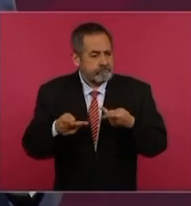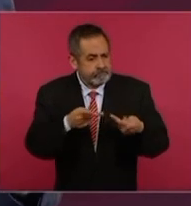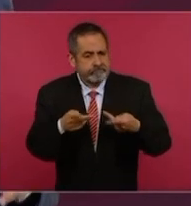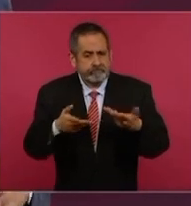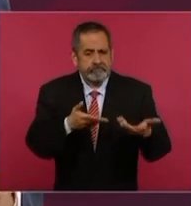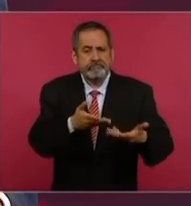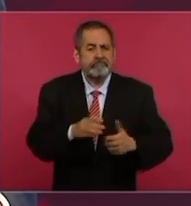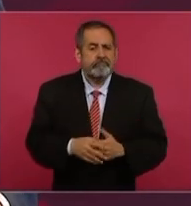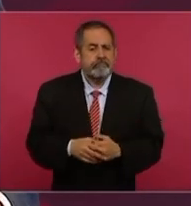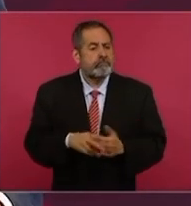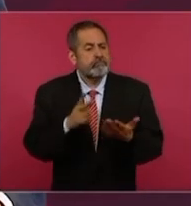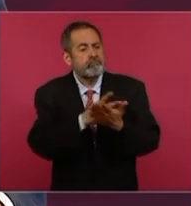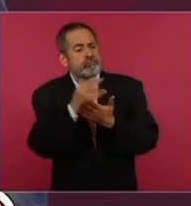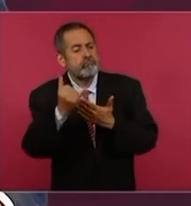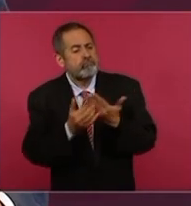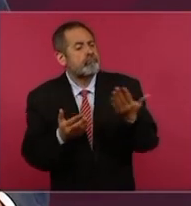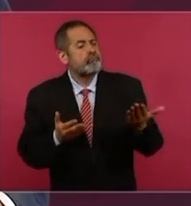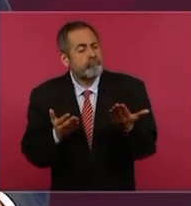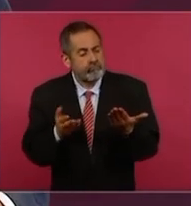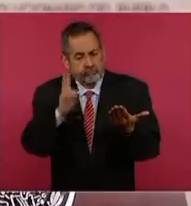sus proyectos,